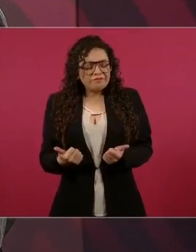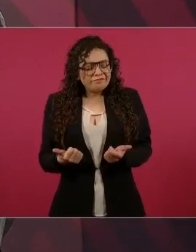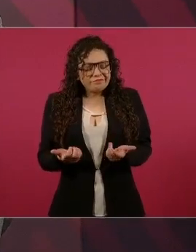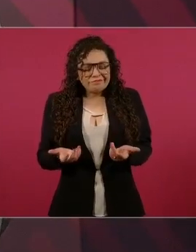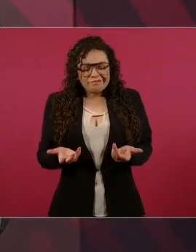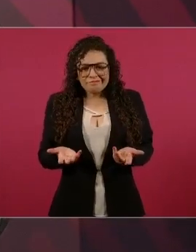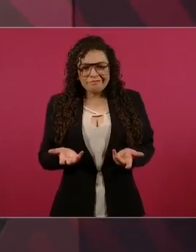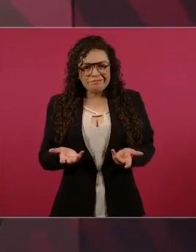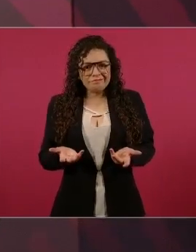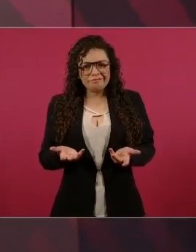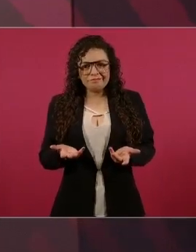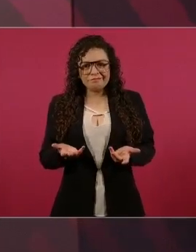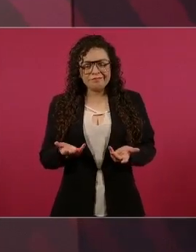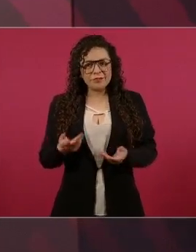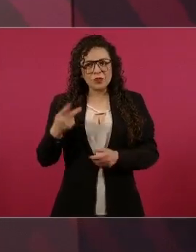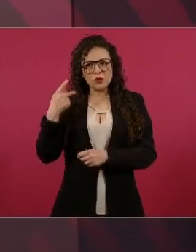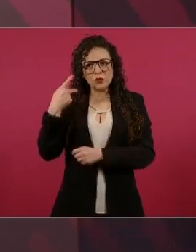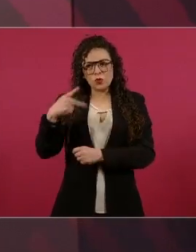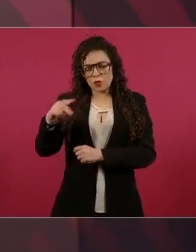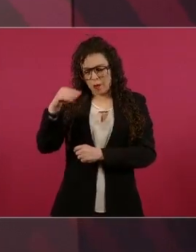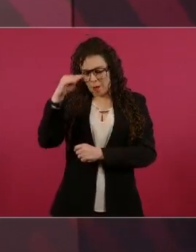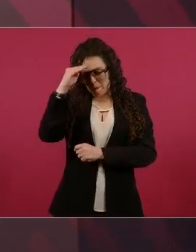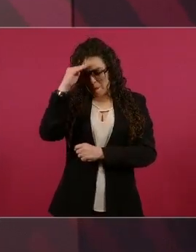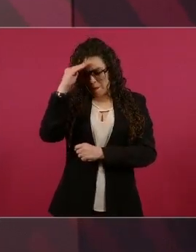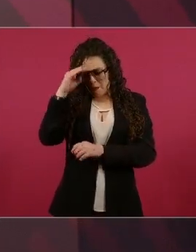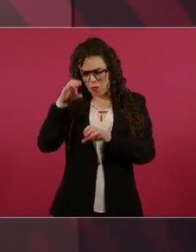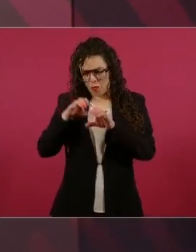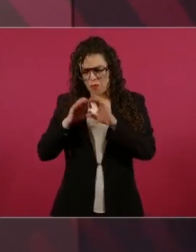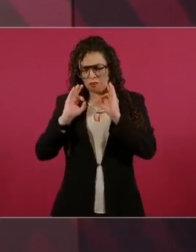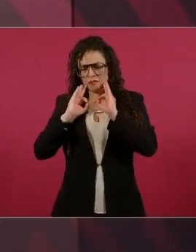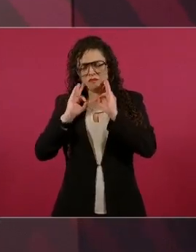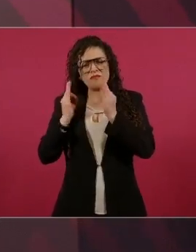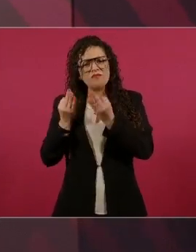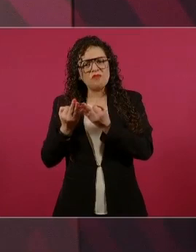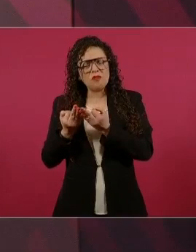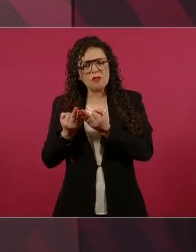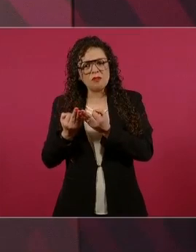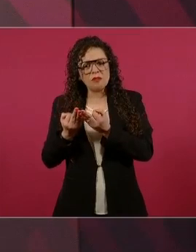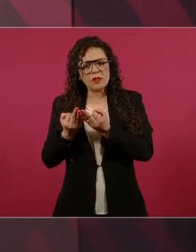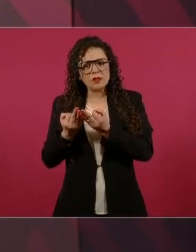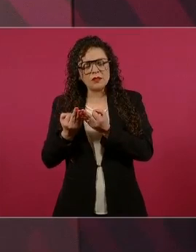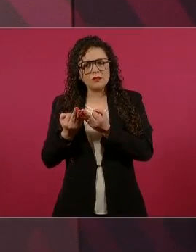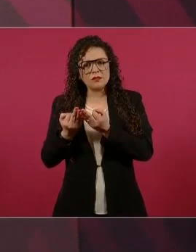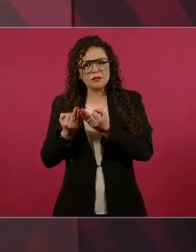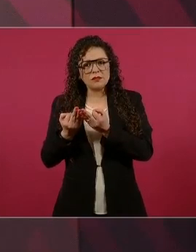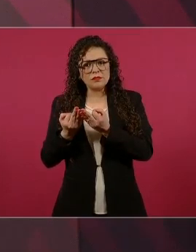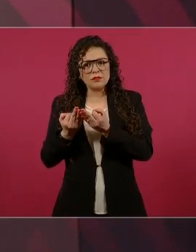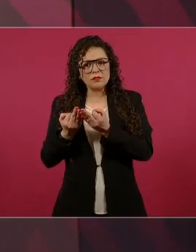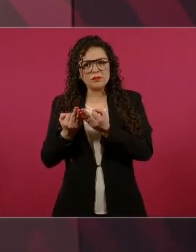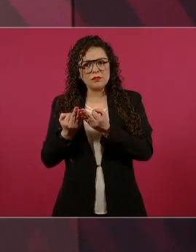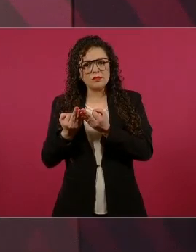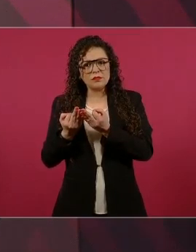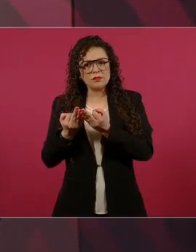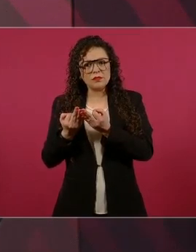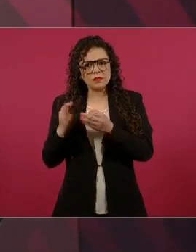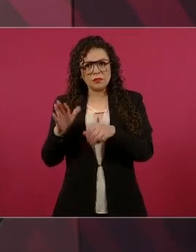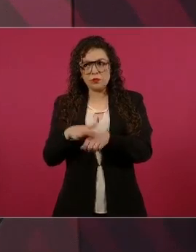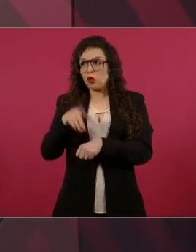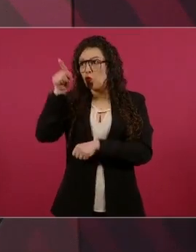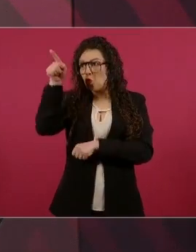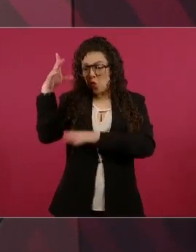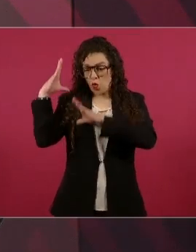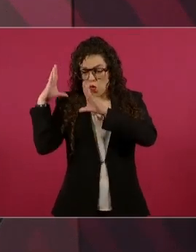no siguen su doctrina.